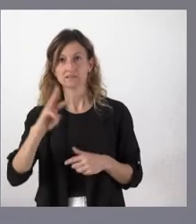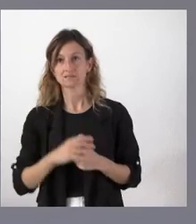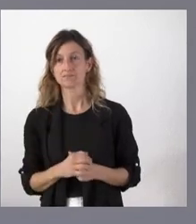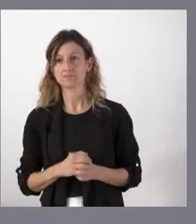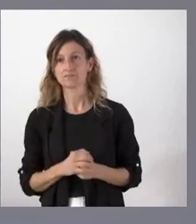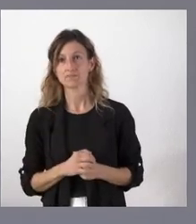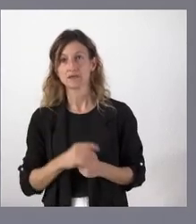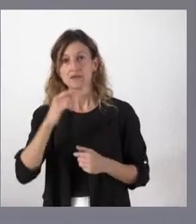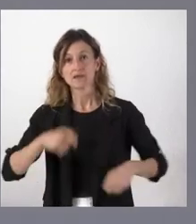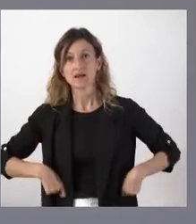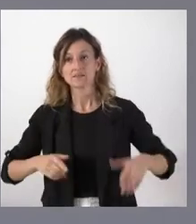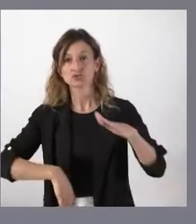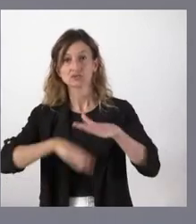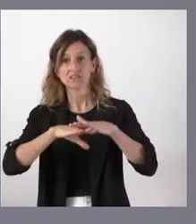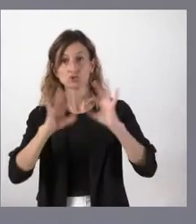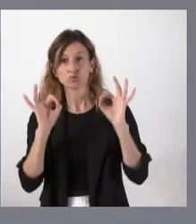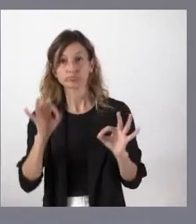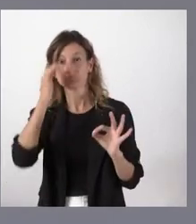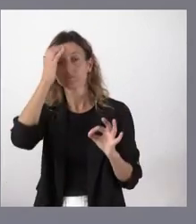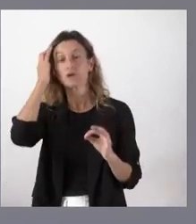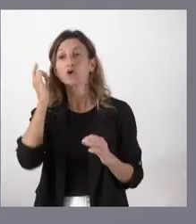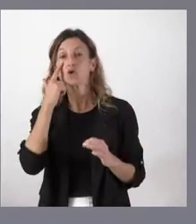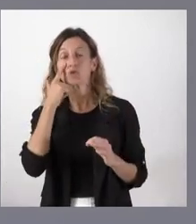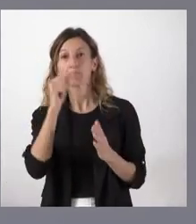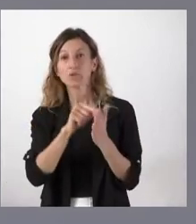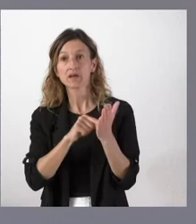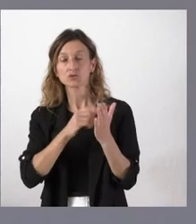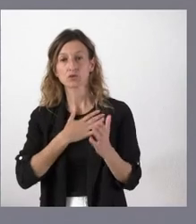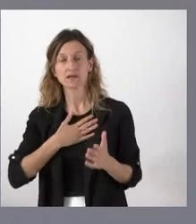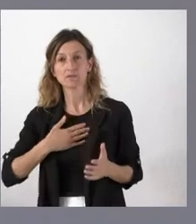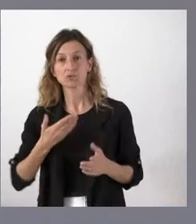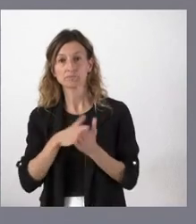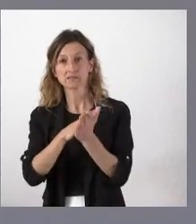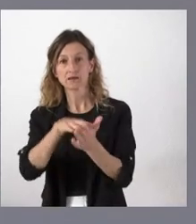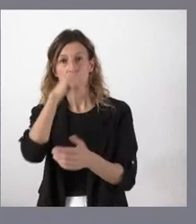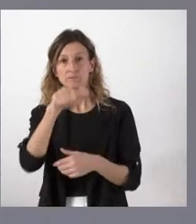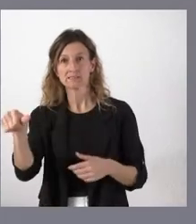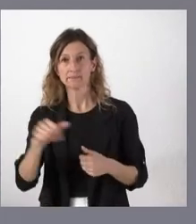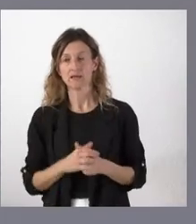Y el techo de gasto, pues, lógicamente, una vez que conocemos estos datos, nuestra idea sería poderlo presentar la semana que viene.